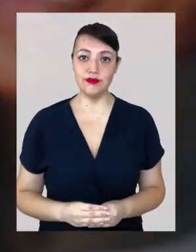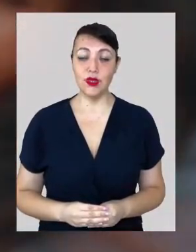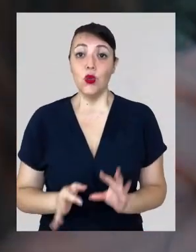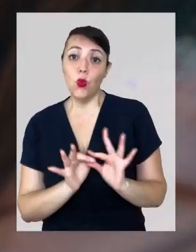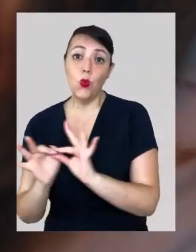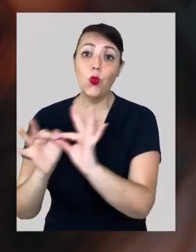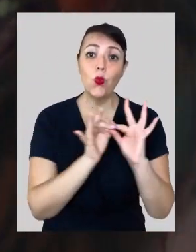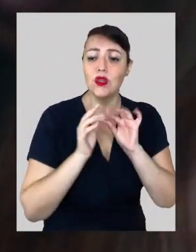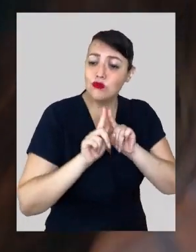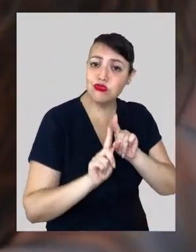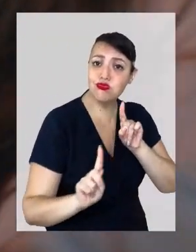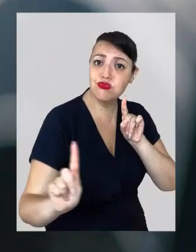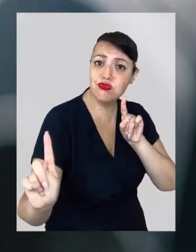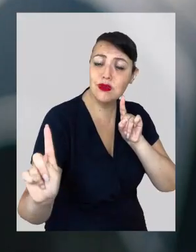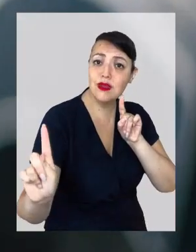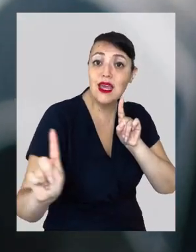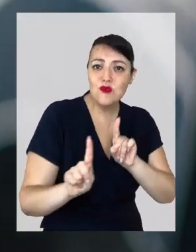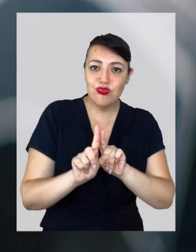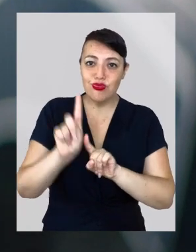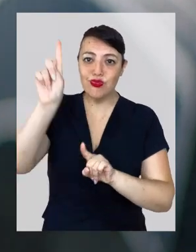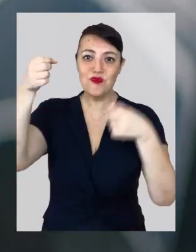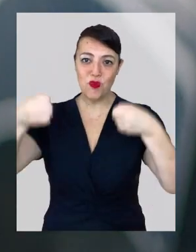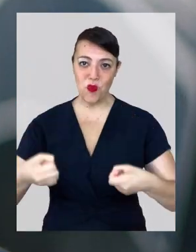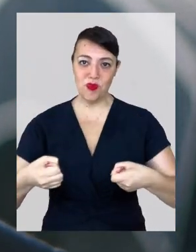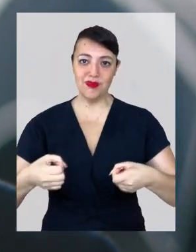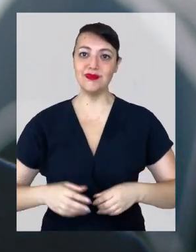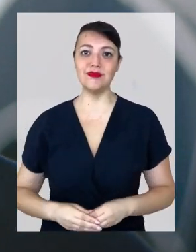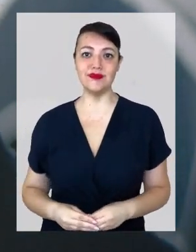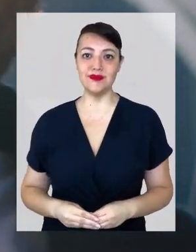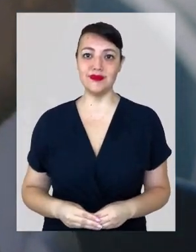Unidos llegamos más lejos y más alto.